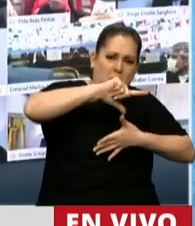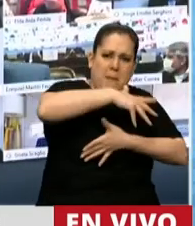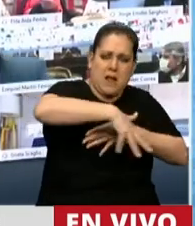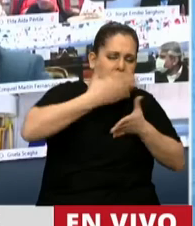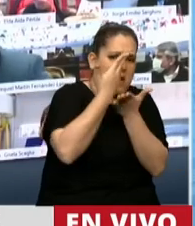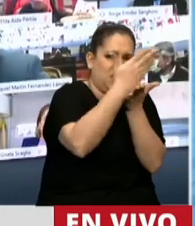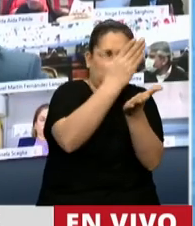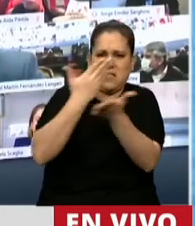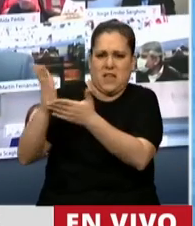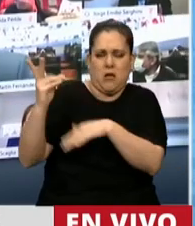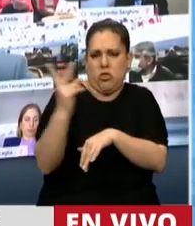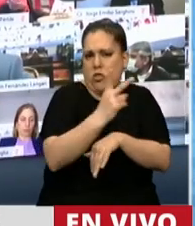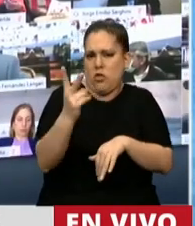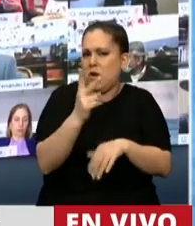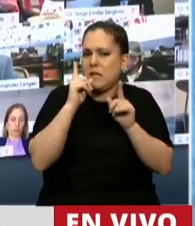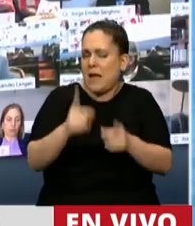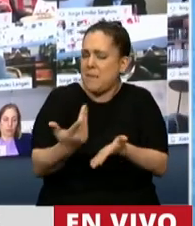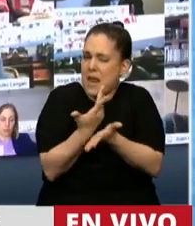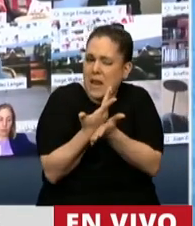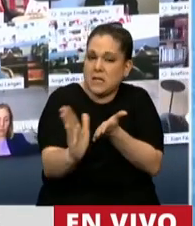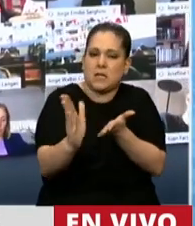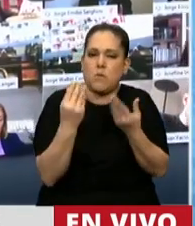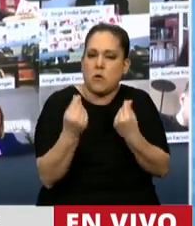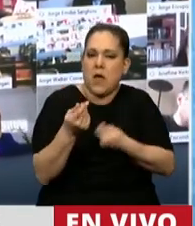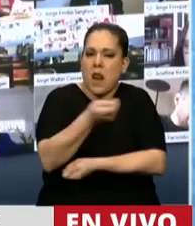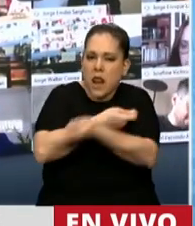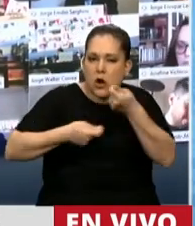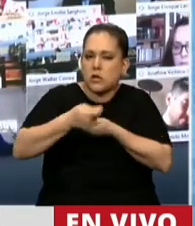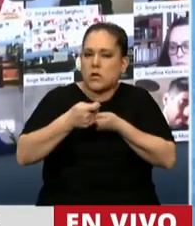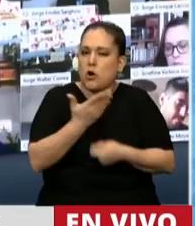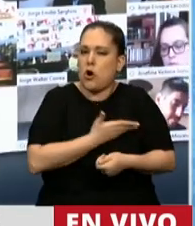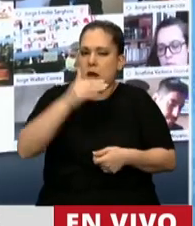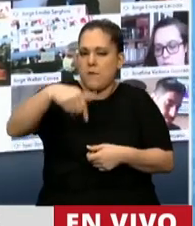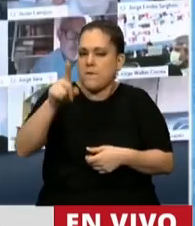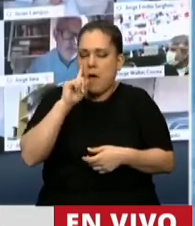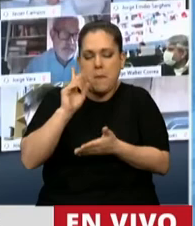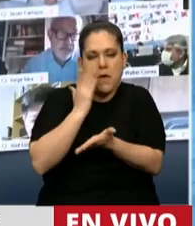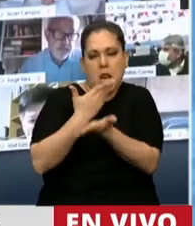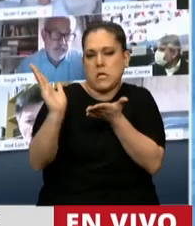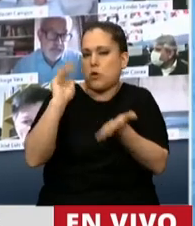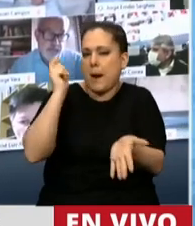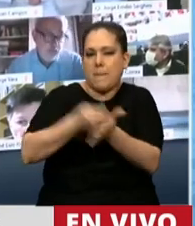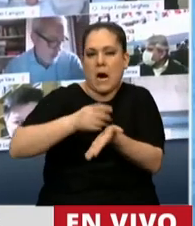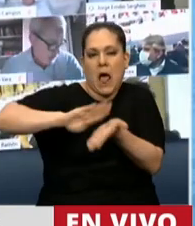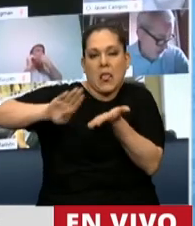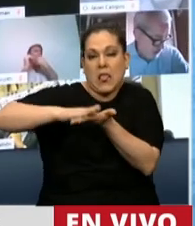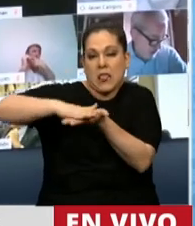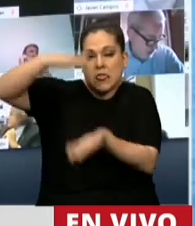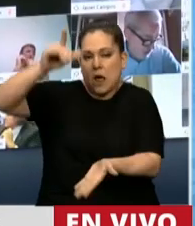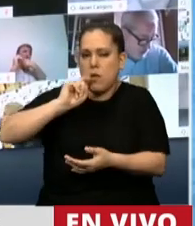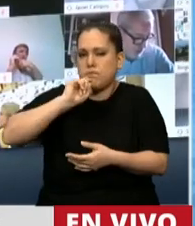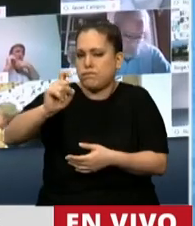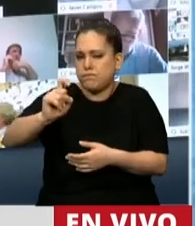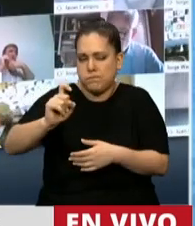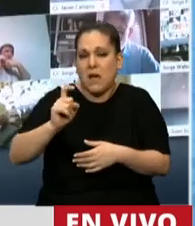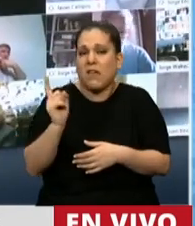rechazamos las negociaciones con el Fondo Monetario Internacional para pagar esa deuda ilegal, ilegítima